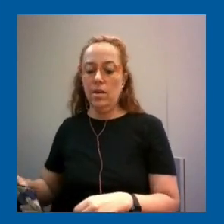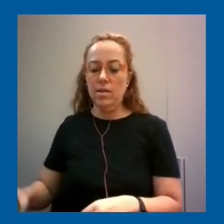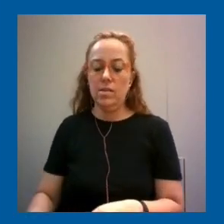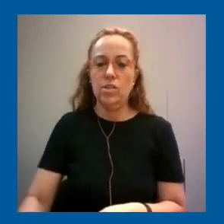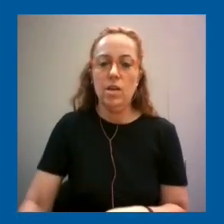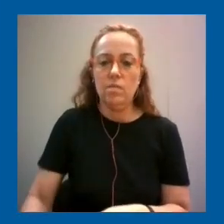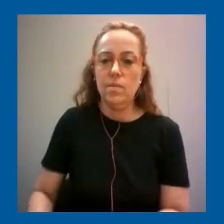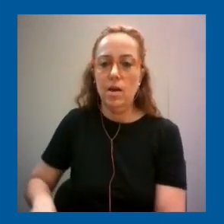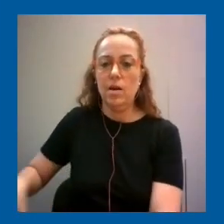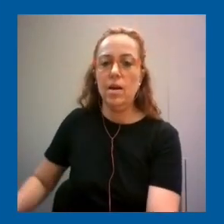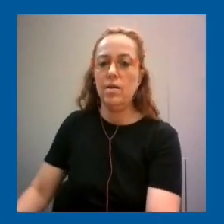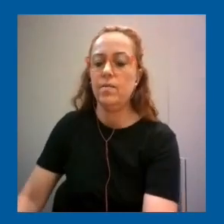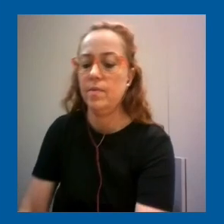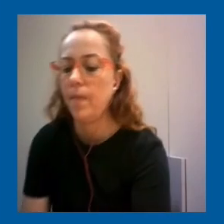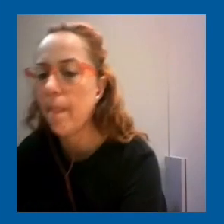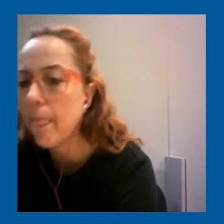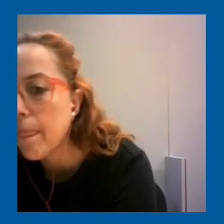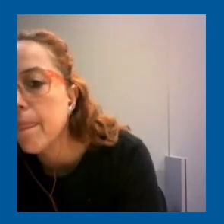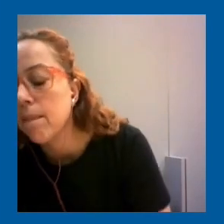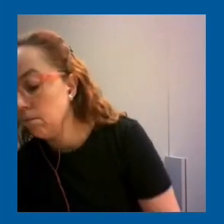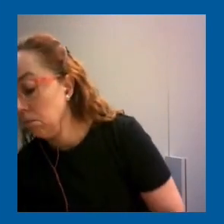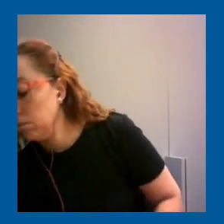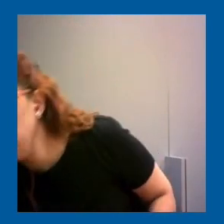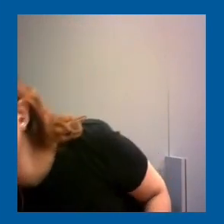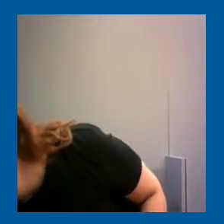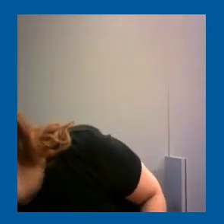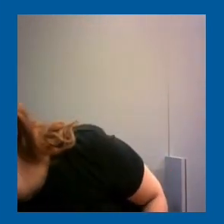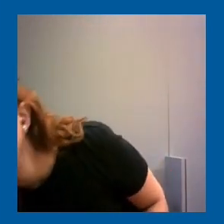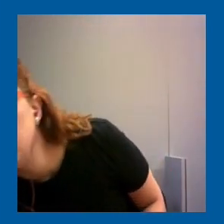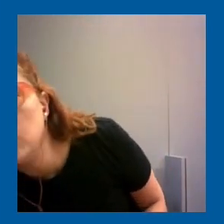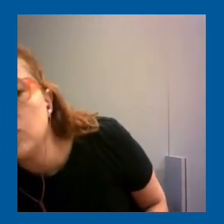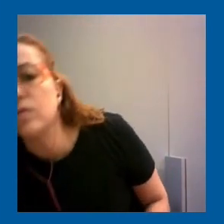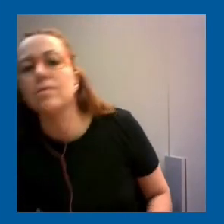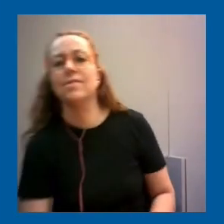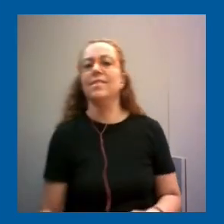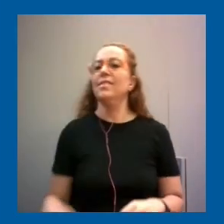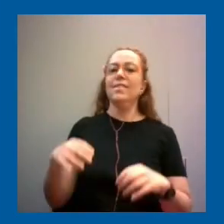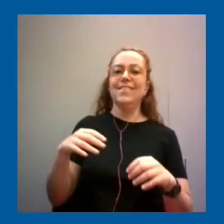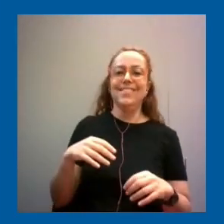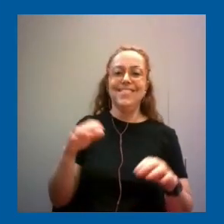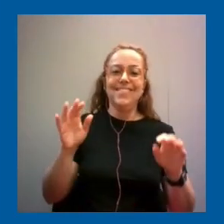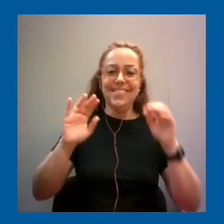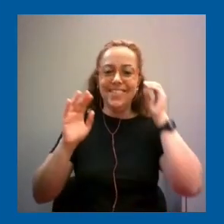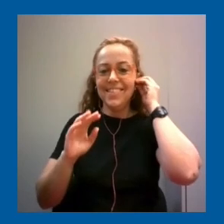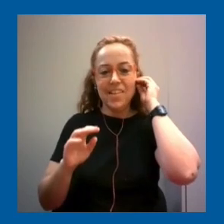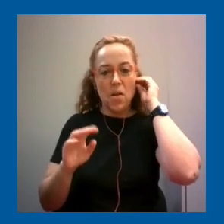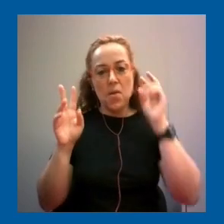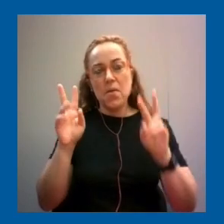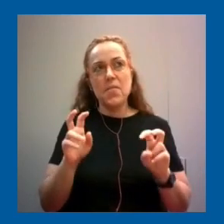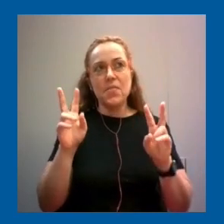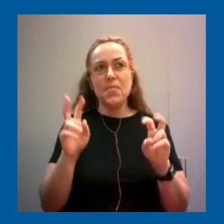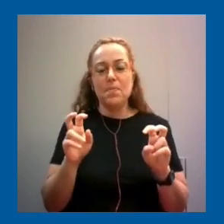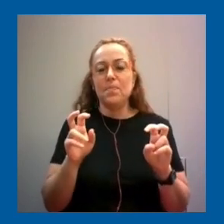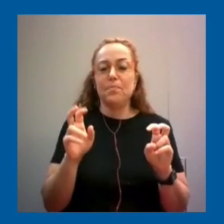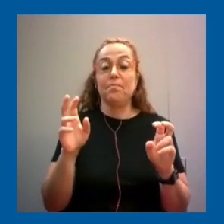Pero todas estas cosas, en general, estos cuatro grandes temas, siempre plantean